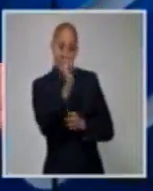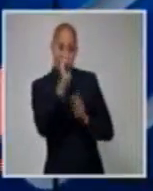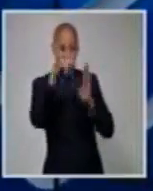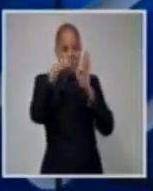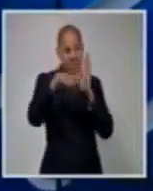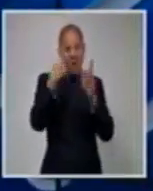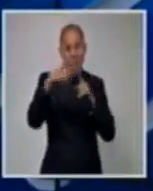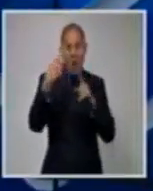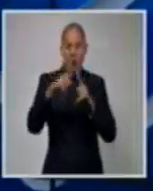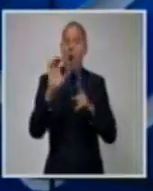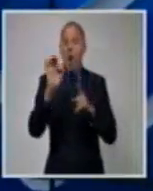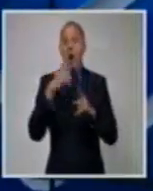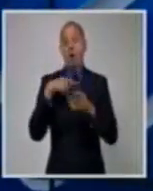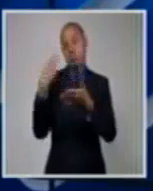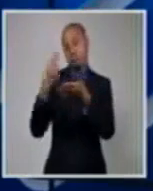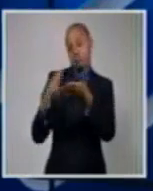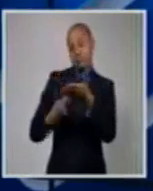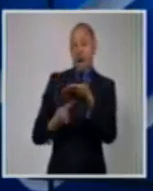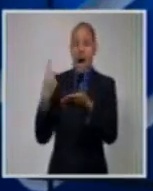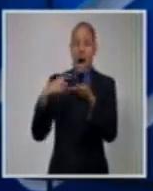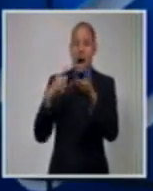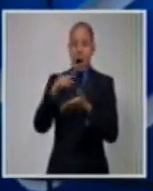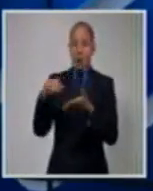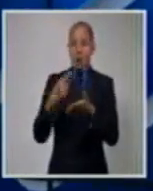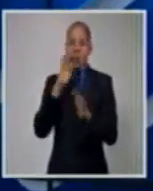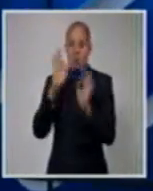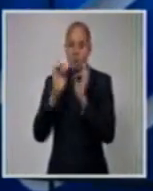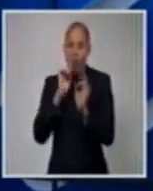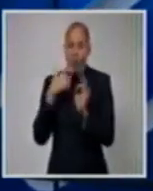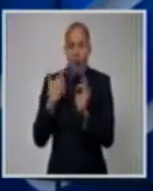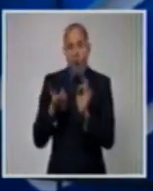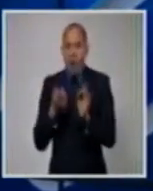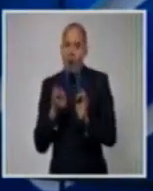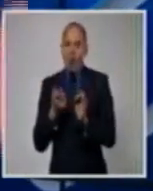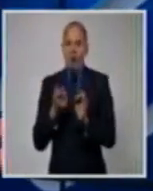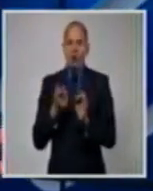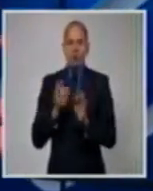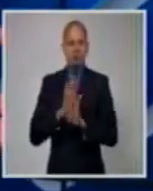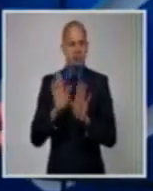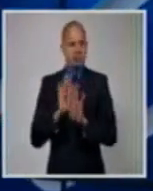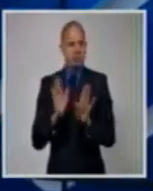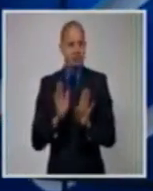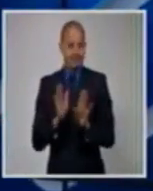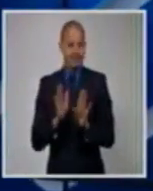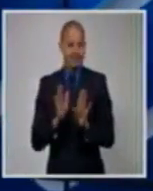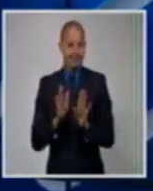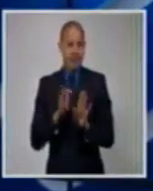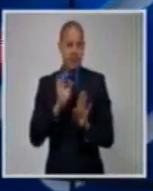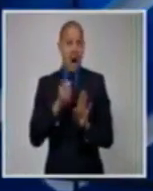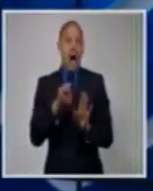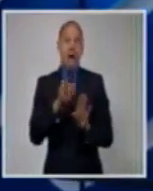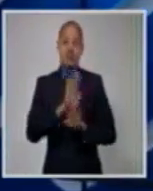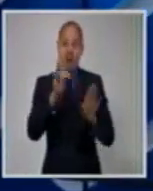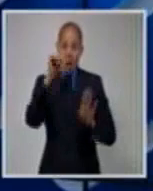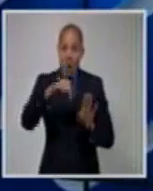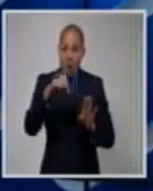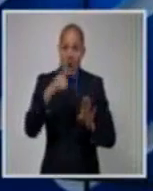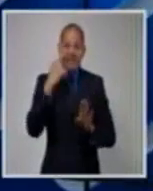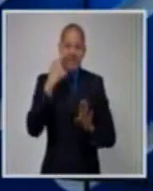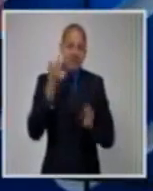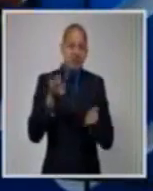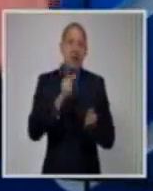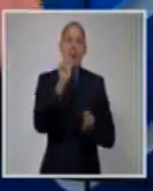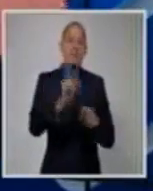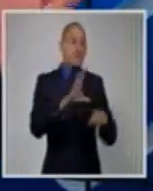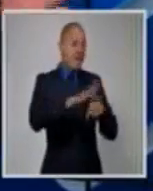artista plástico que es independiente y no tenemos manera de protegerlo en estas circunstancias. El día del mayor pico epidémico que hemos tenido y el día del 27 de